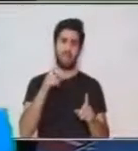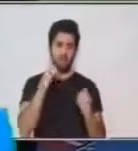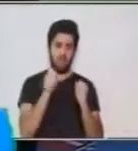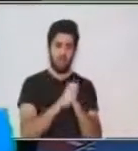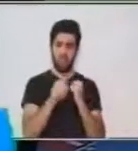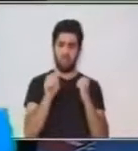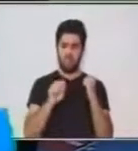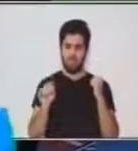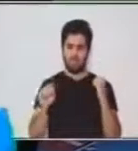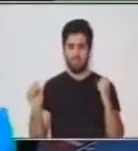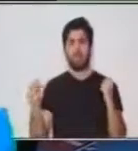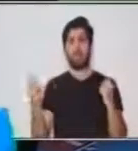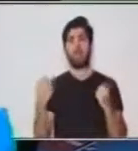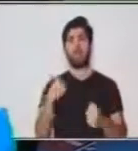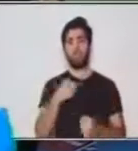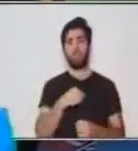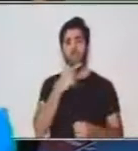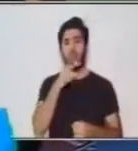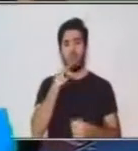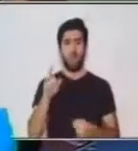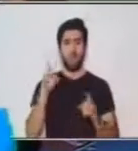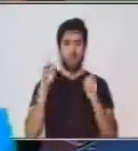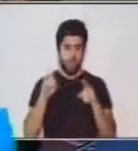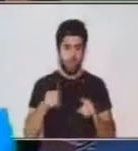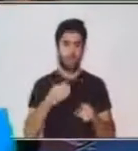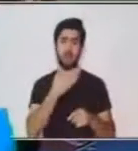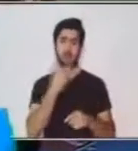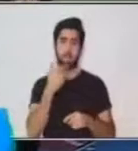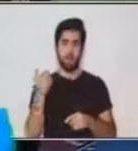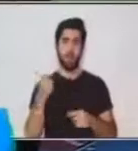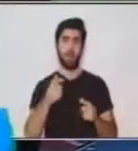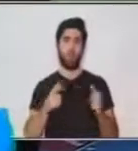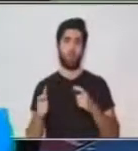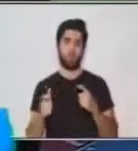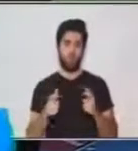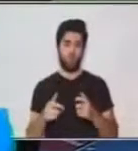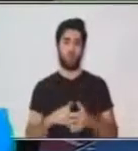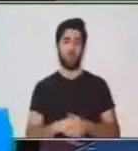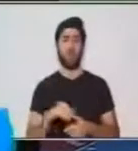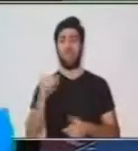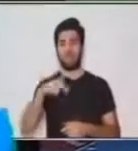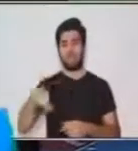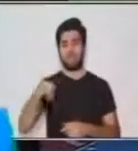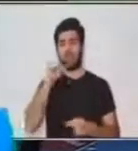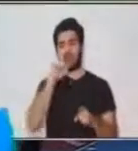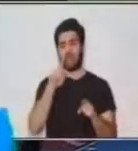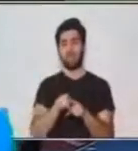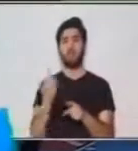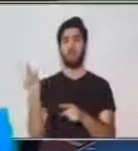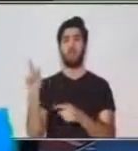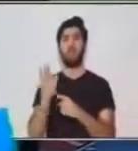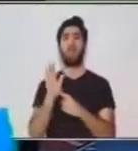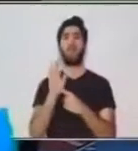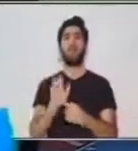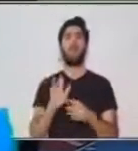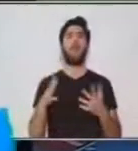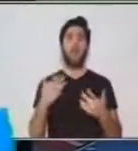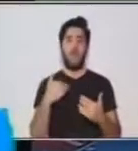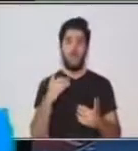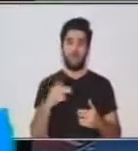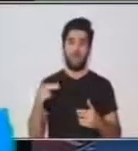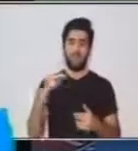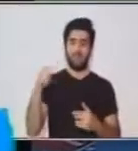nuestro léxico tiene que ser mucho mejor y eso también demuestra un nivel de